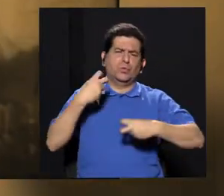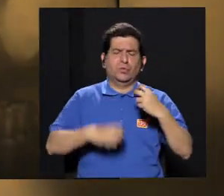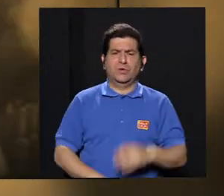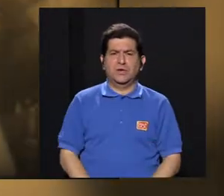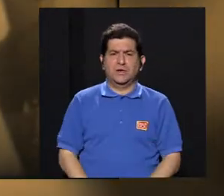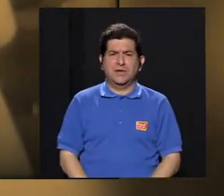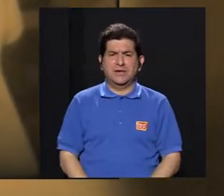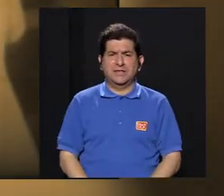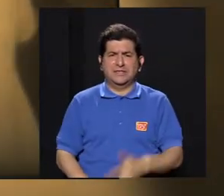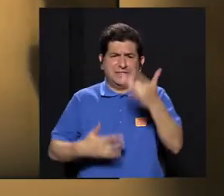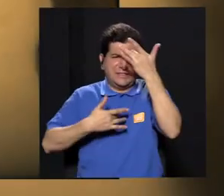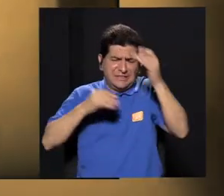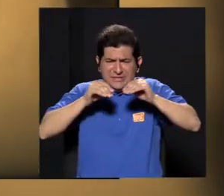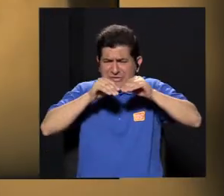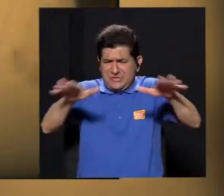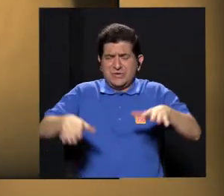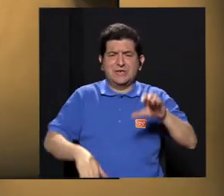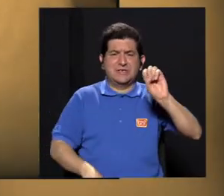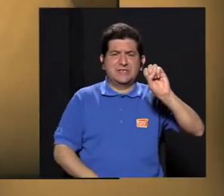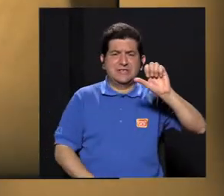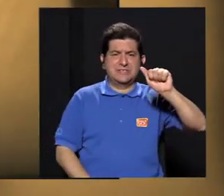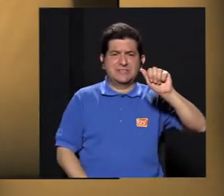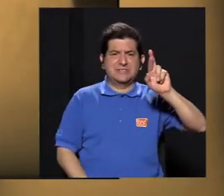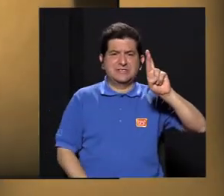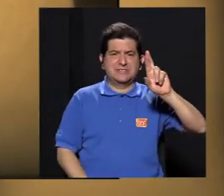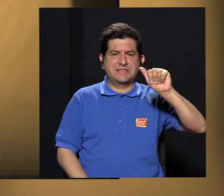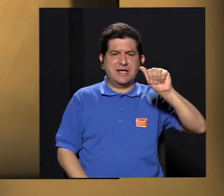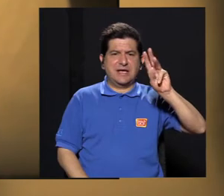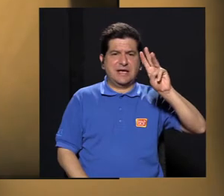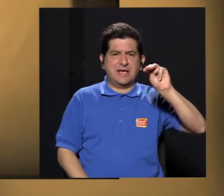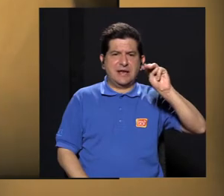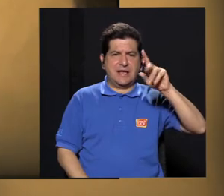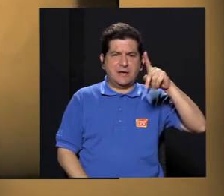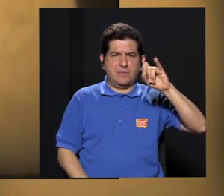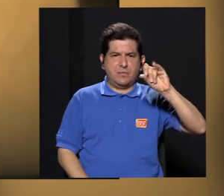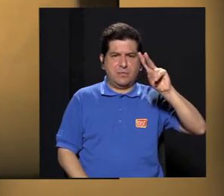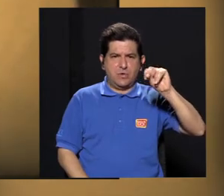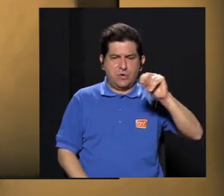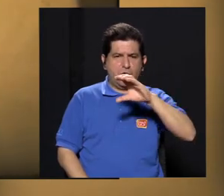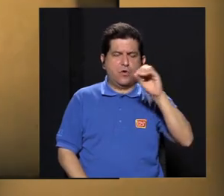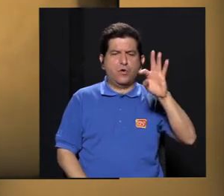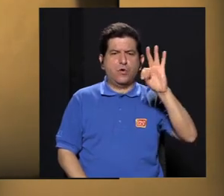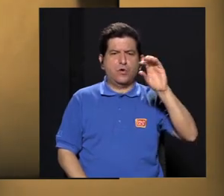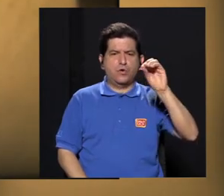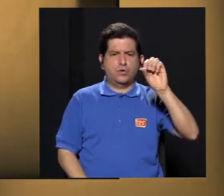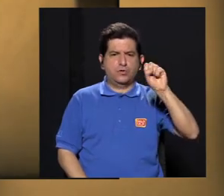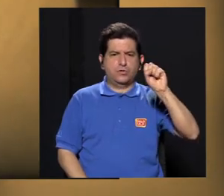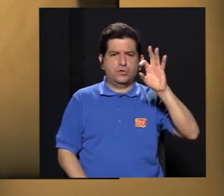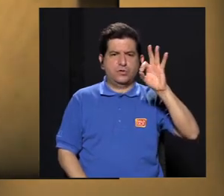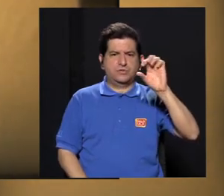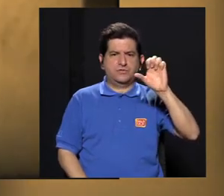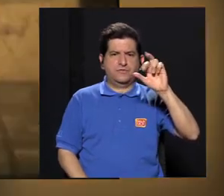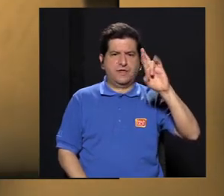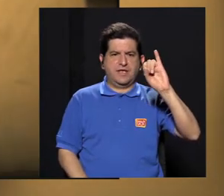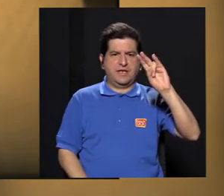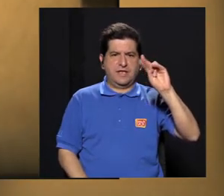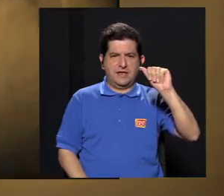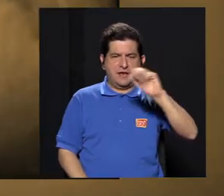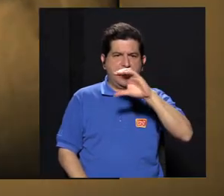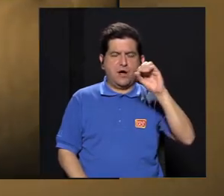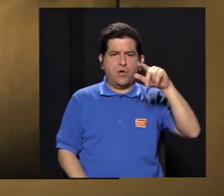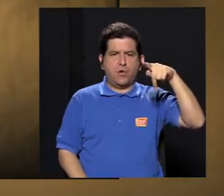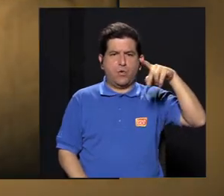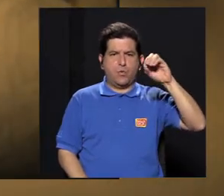serio porque había mucha epidemia de sarampión, había epidemia de tosterina, había